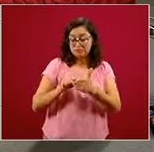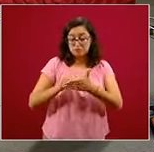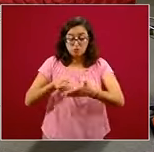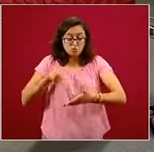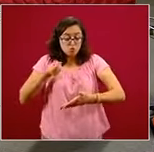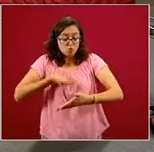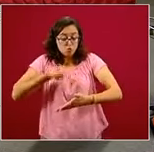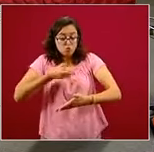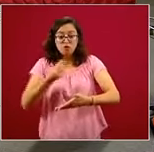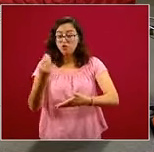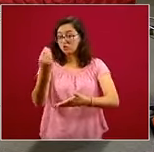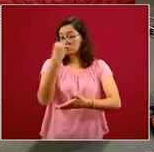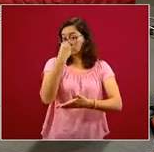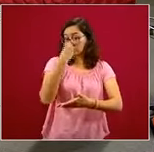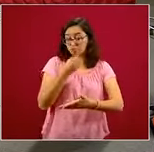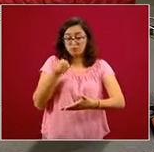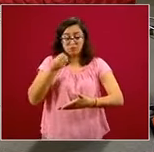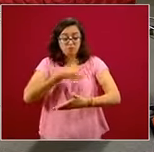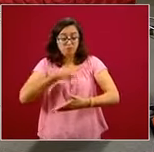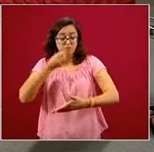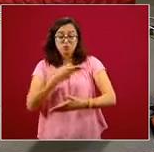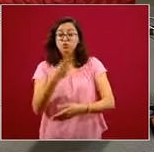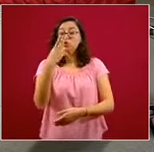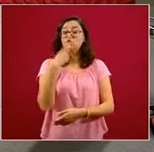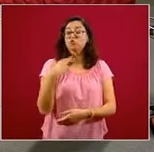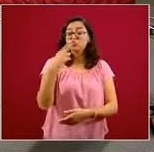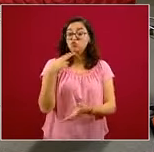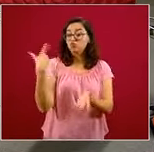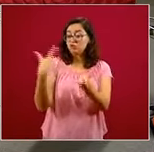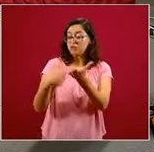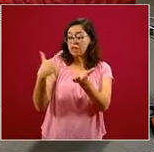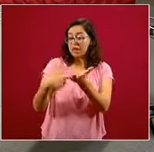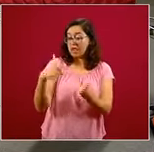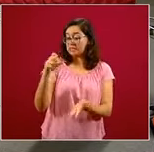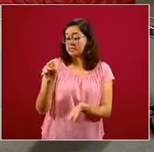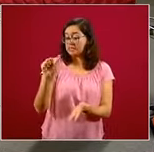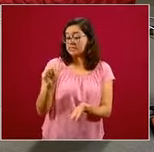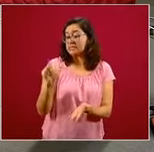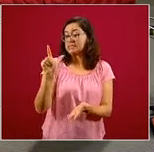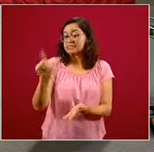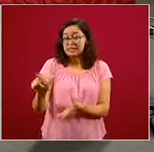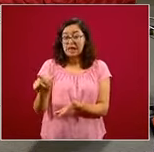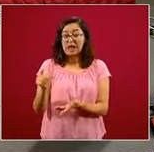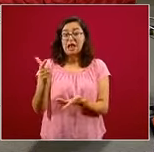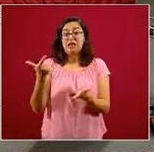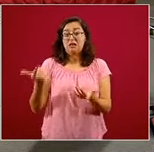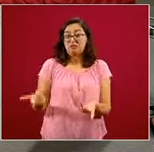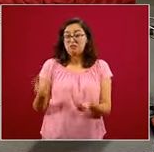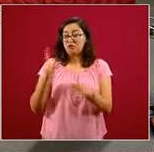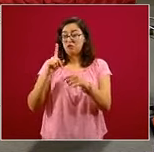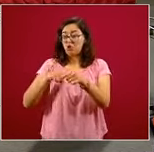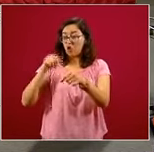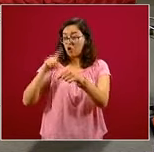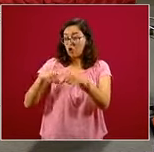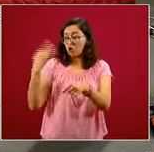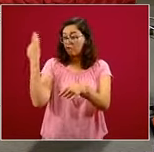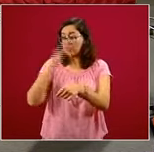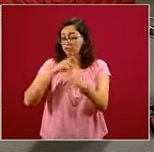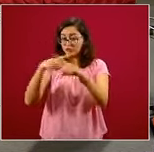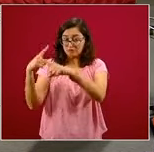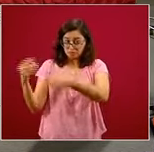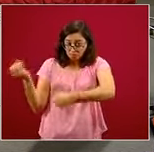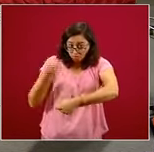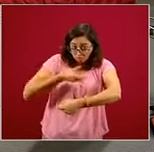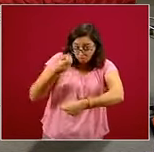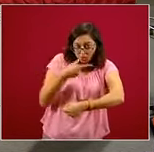sin productos que sean altos en azúcar, en grasa, en sal, en edulcorantes, etcétera. Y